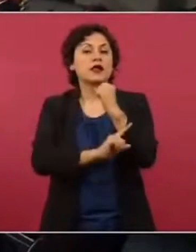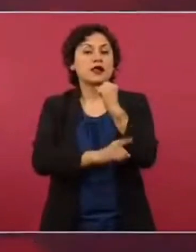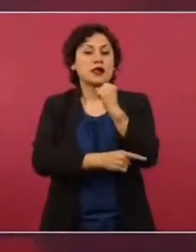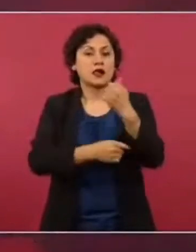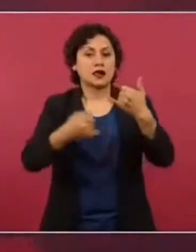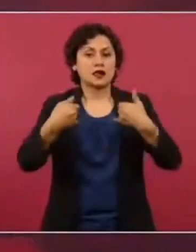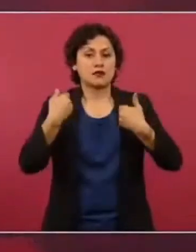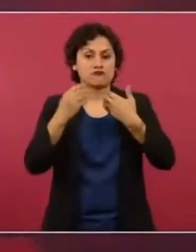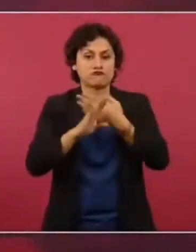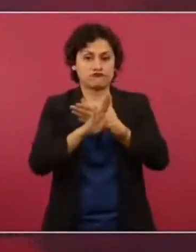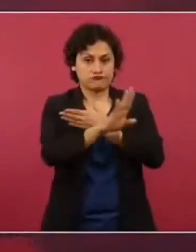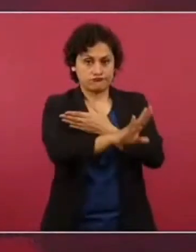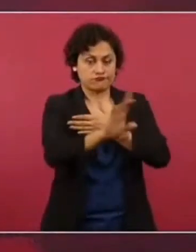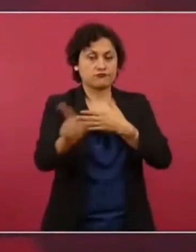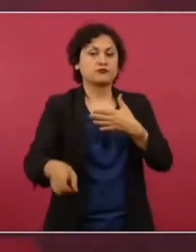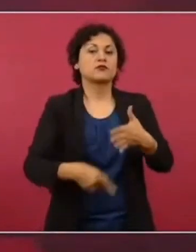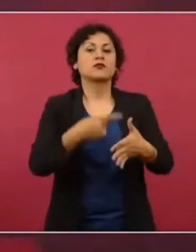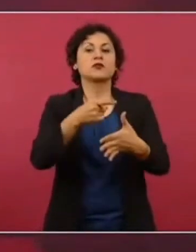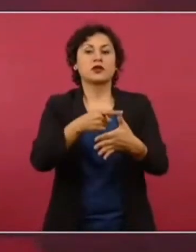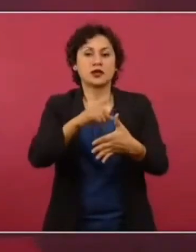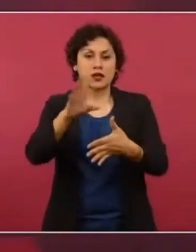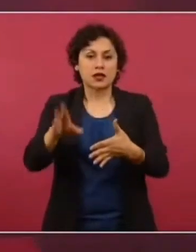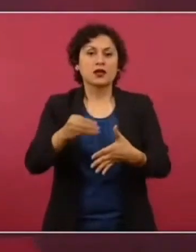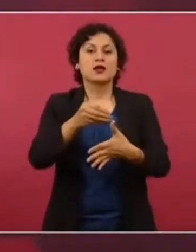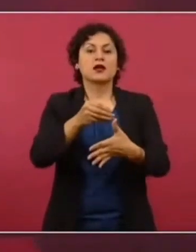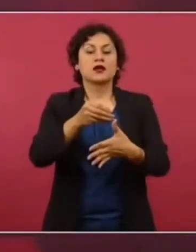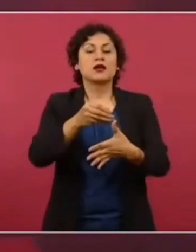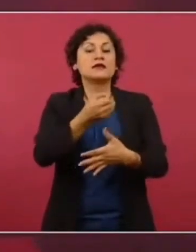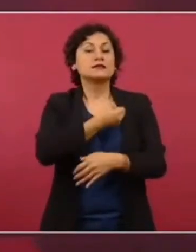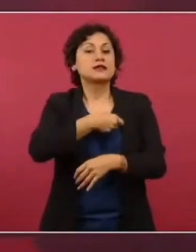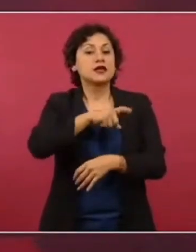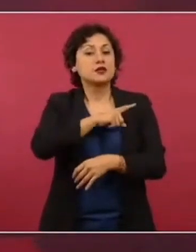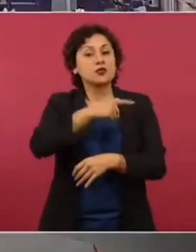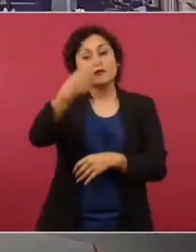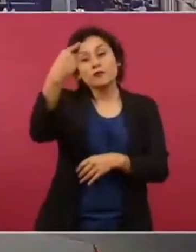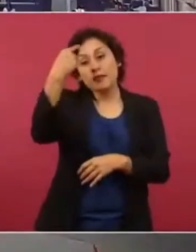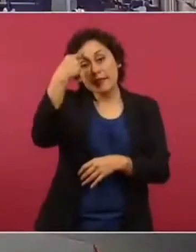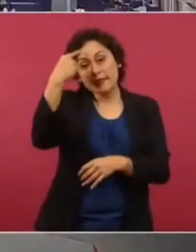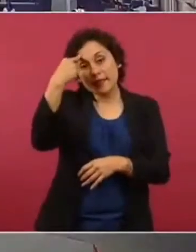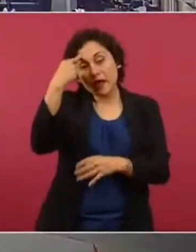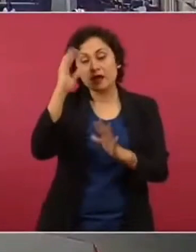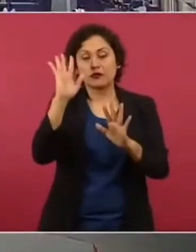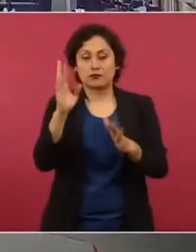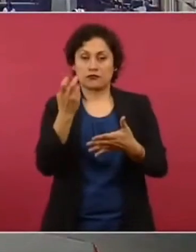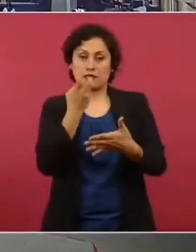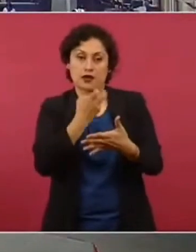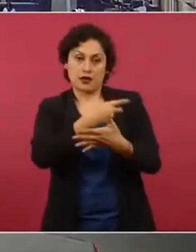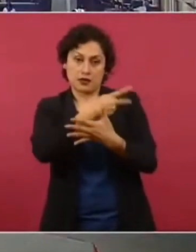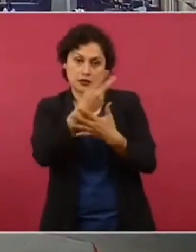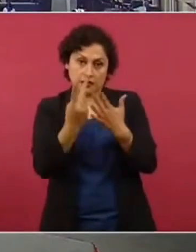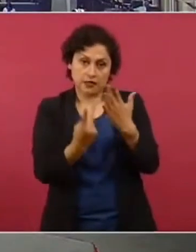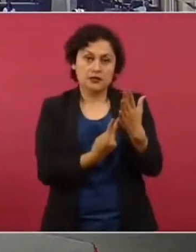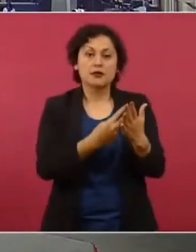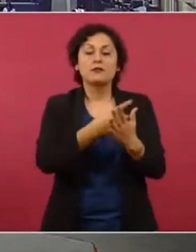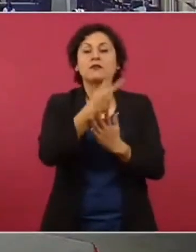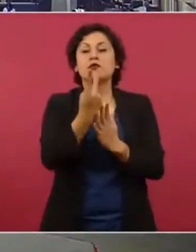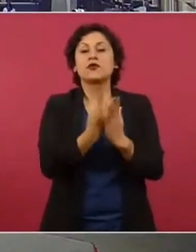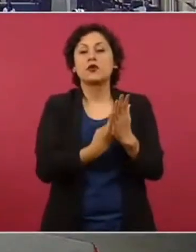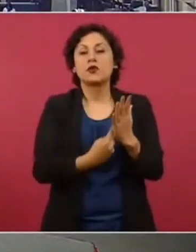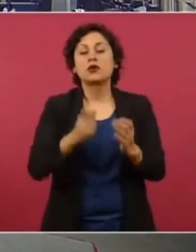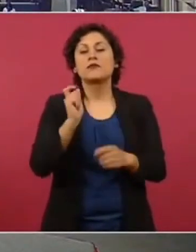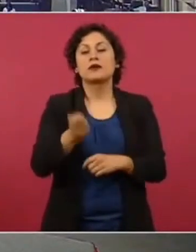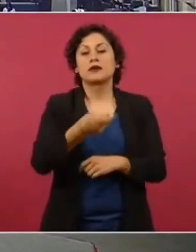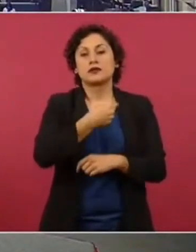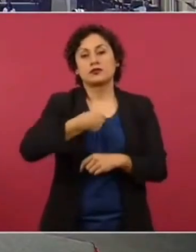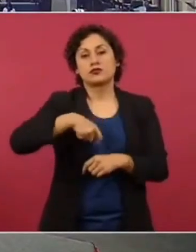ahora un componente adicional sobre salud mental. Este programa, además, hemos estado trabajando trabajando con el equipo de Juntos por